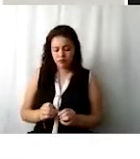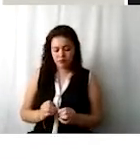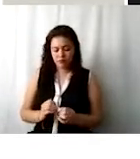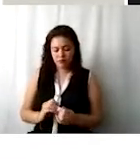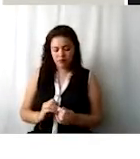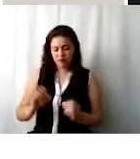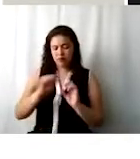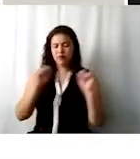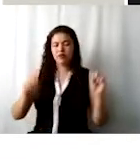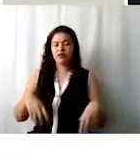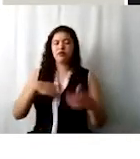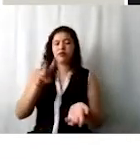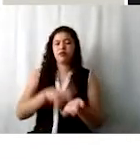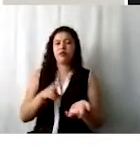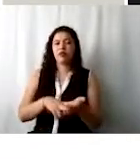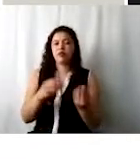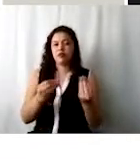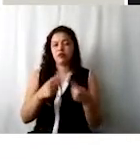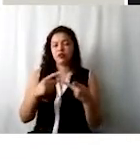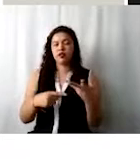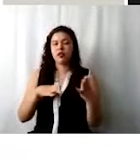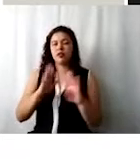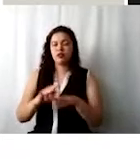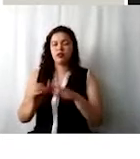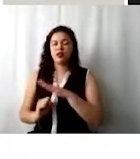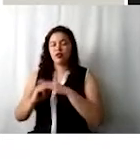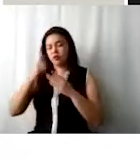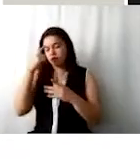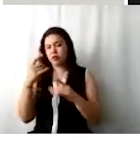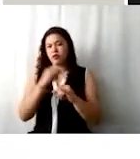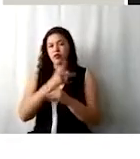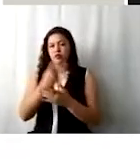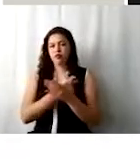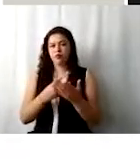que deben estar íntegramente solventadas para poder enviar el presupuesto.